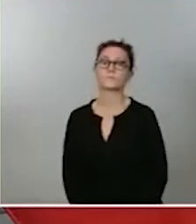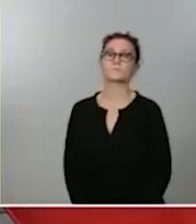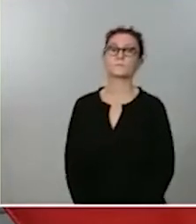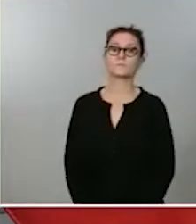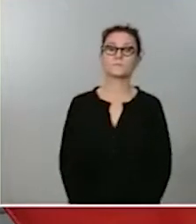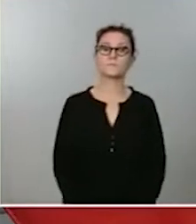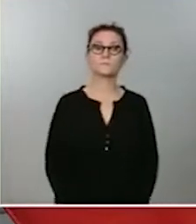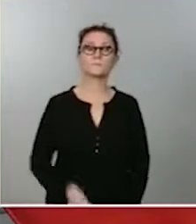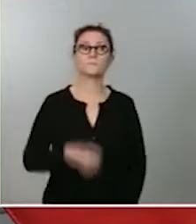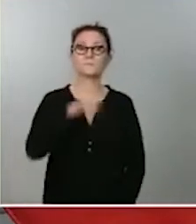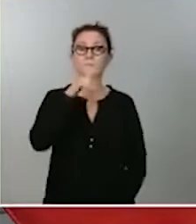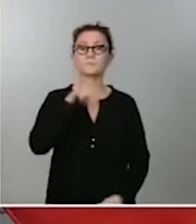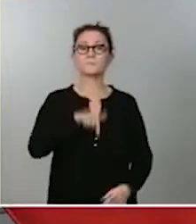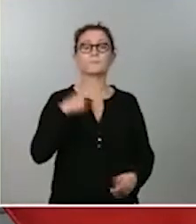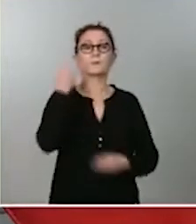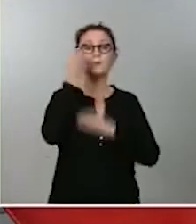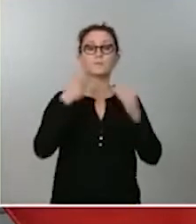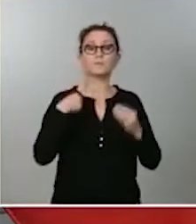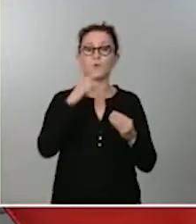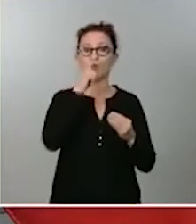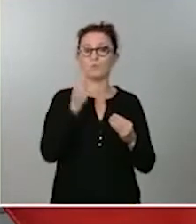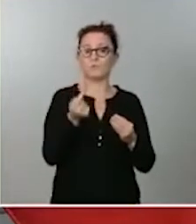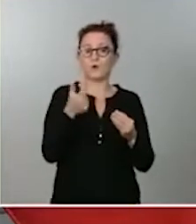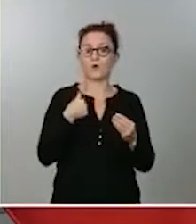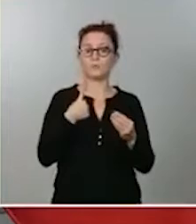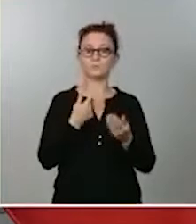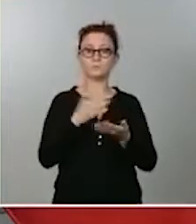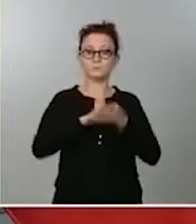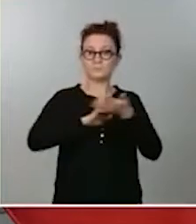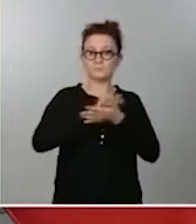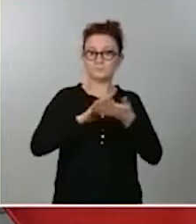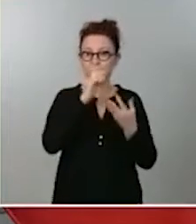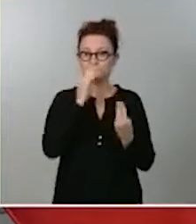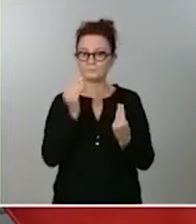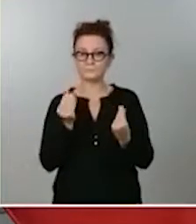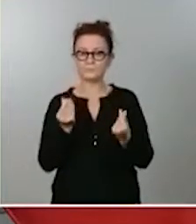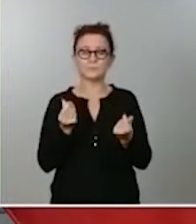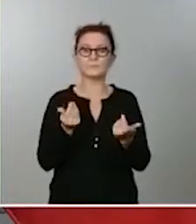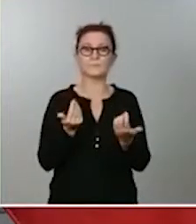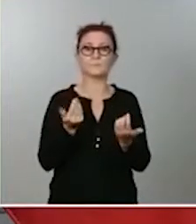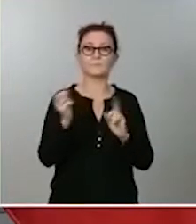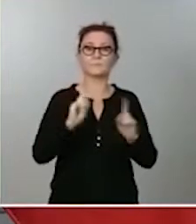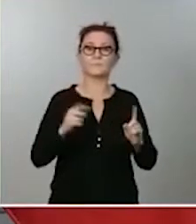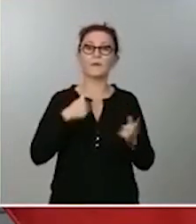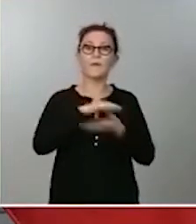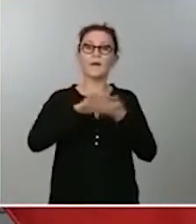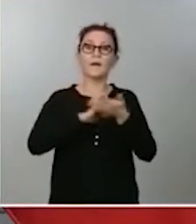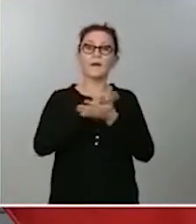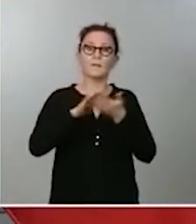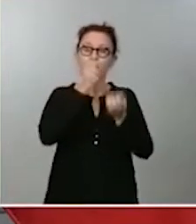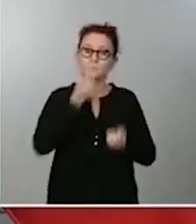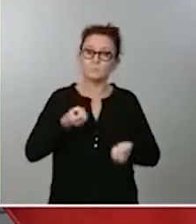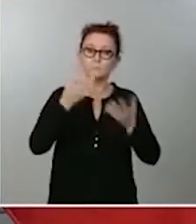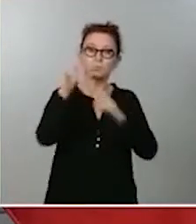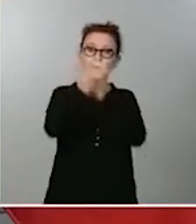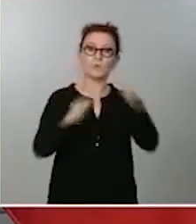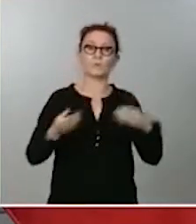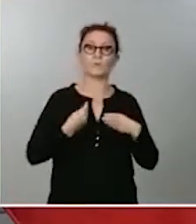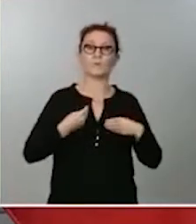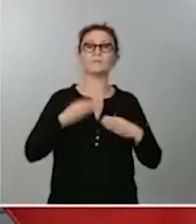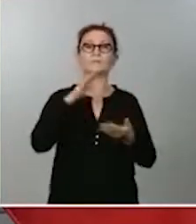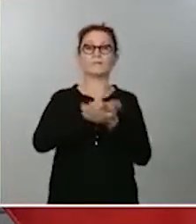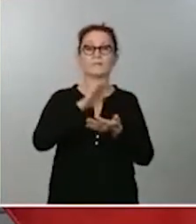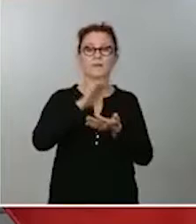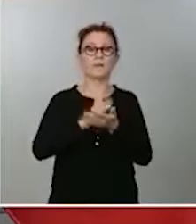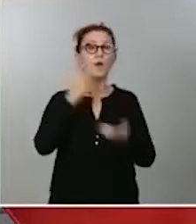especulación. Creo que lo importante es transmitirle a los ciudadanos la tranquilidad de la coordinación del Ministerio de